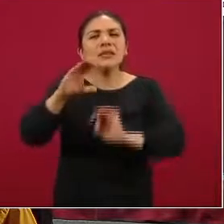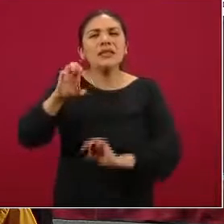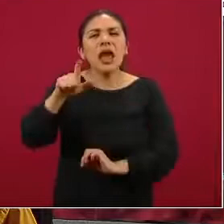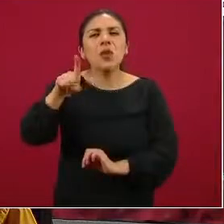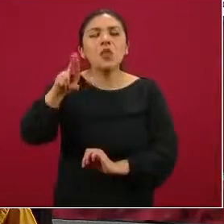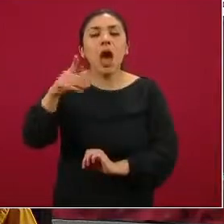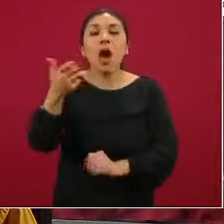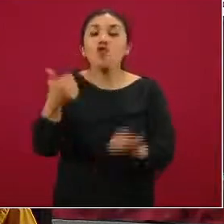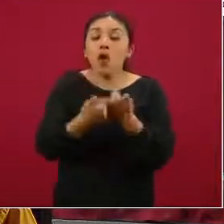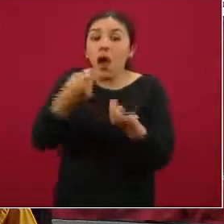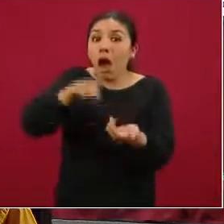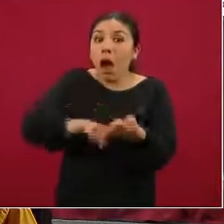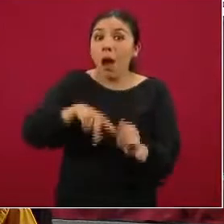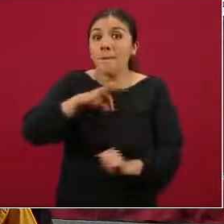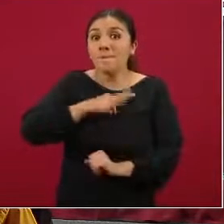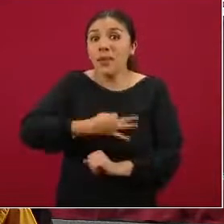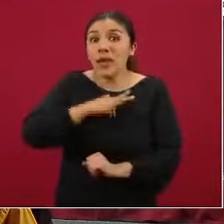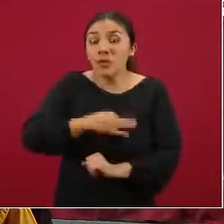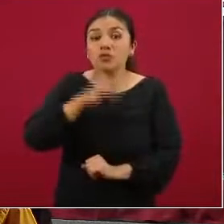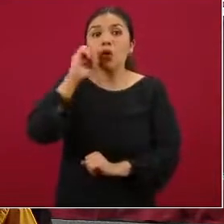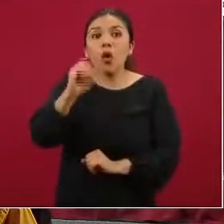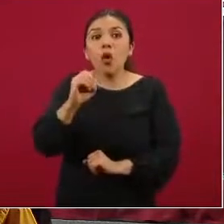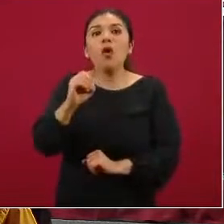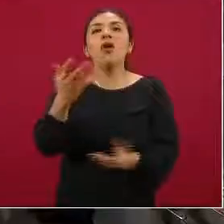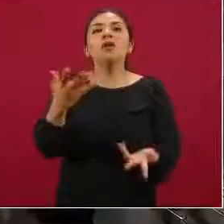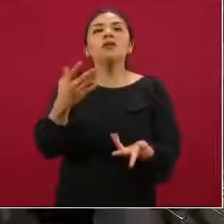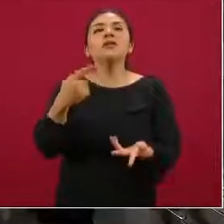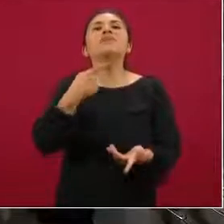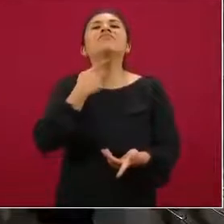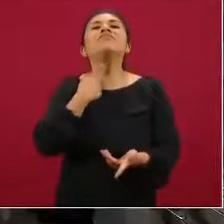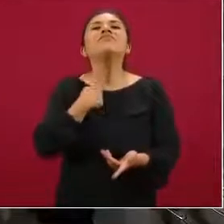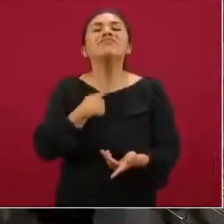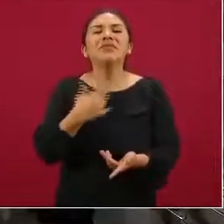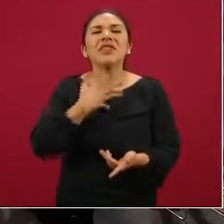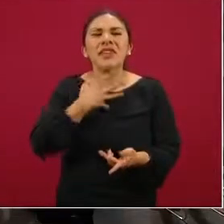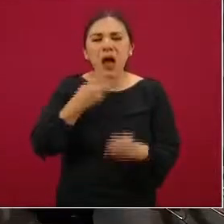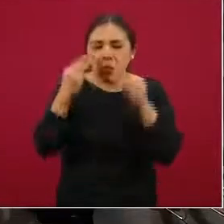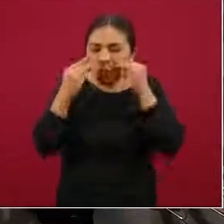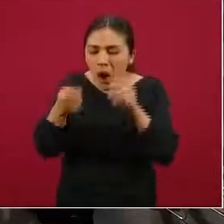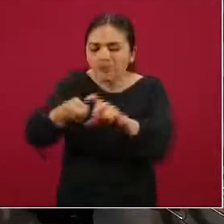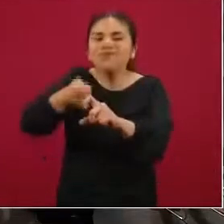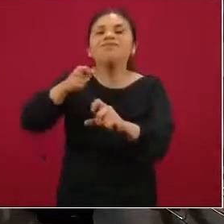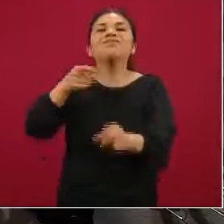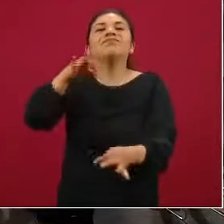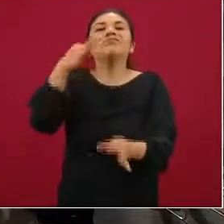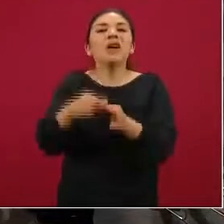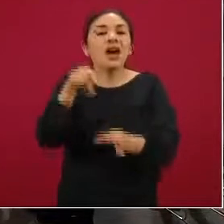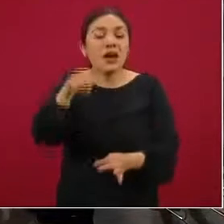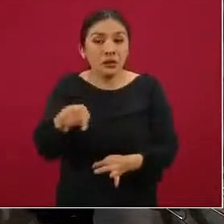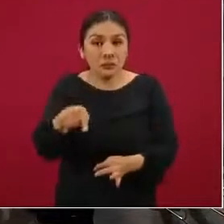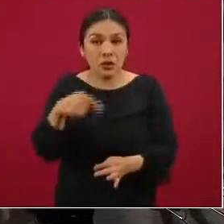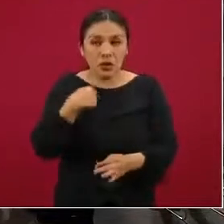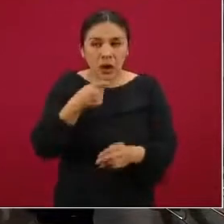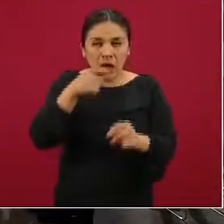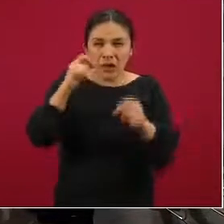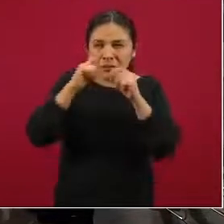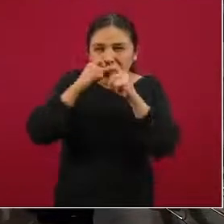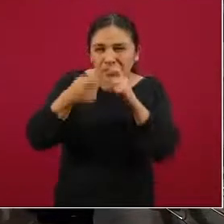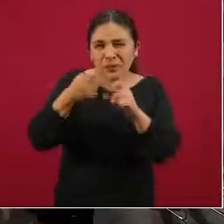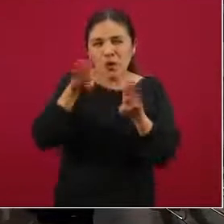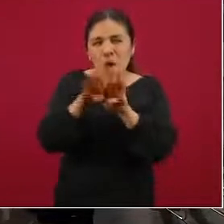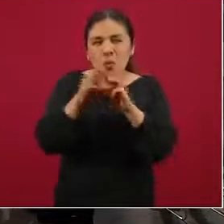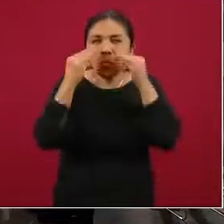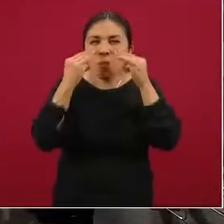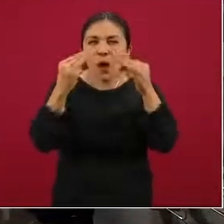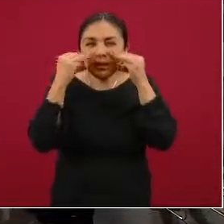virus que estén lógicamente en las secreciones de este exudado. Y al tratar de tener estos virus en la